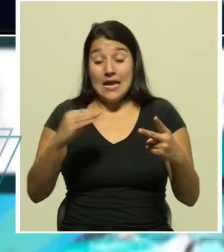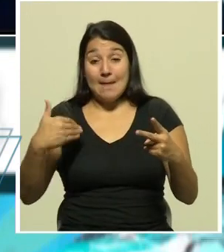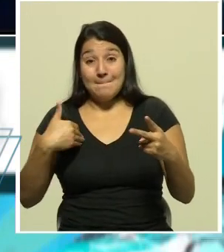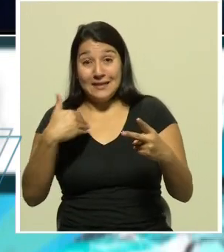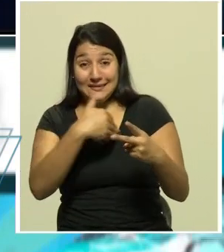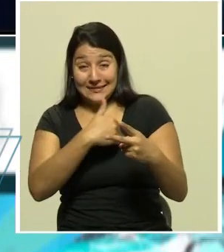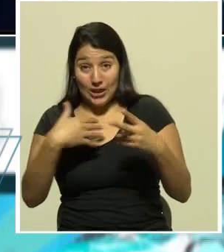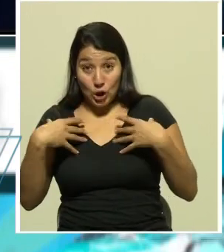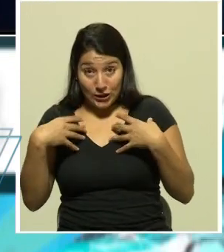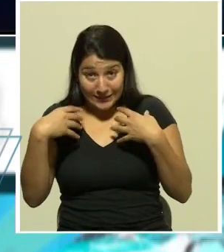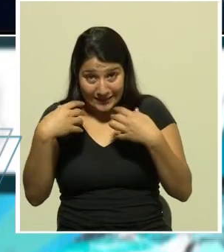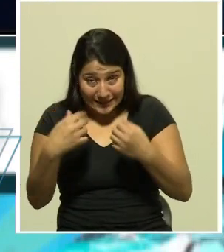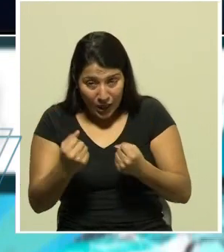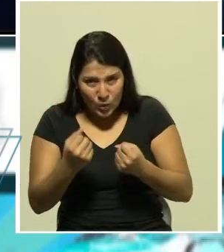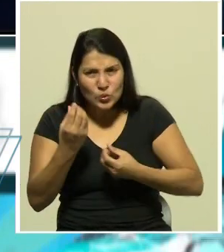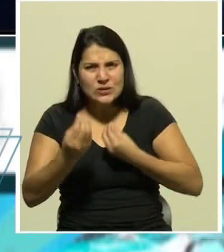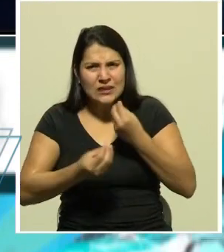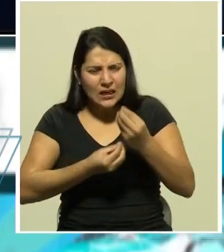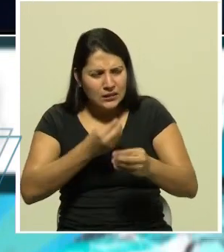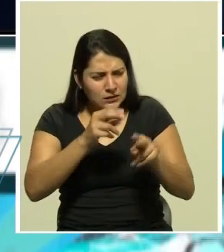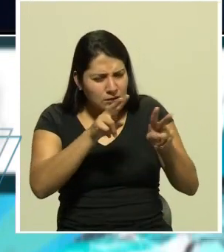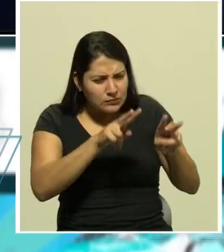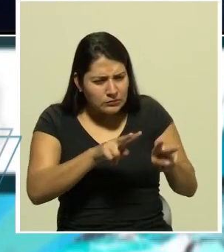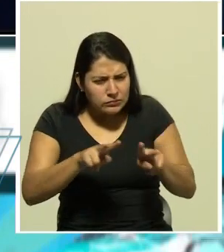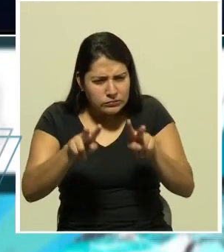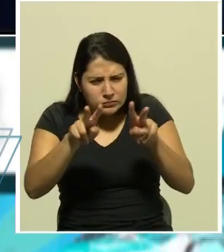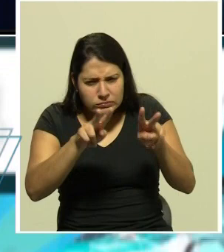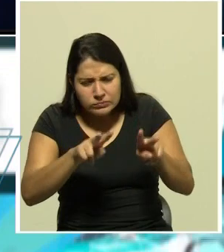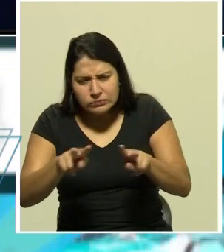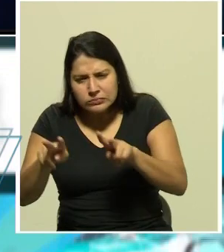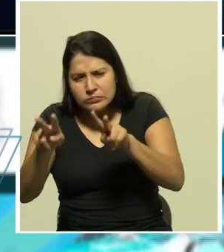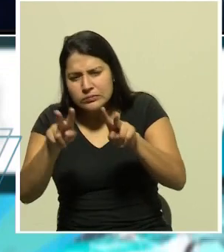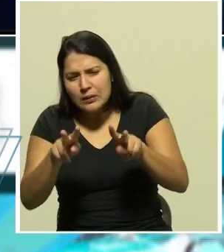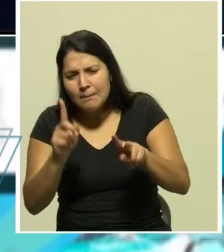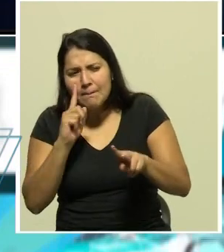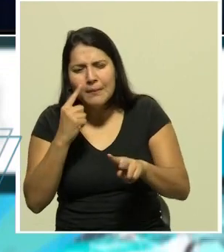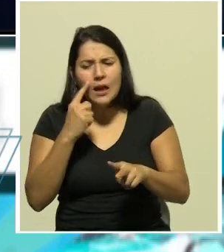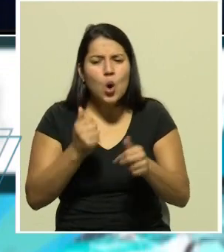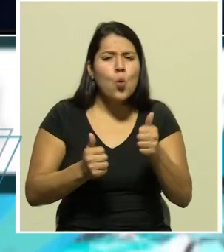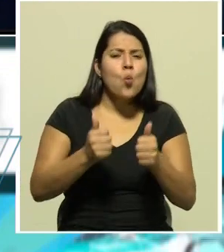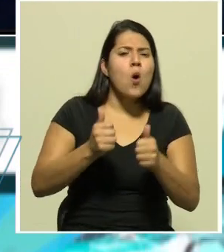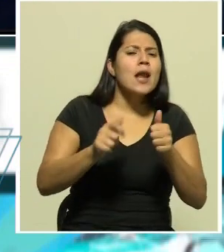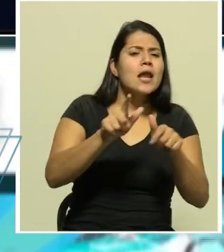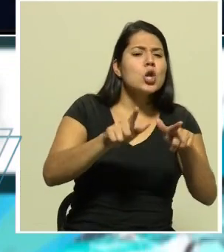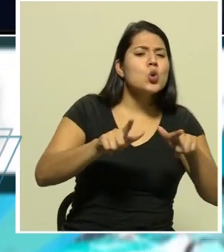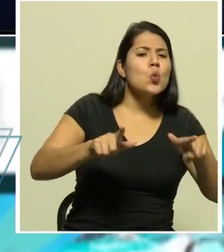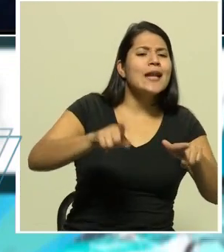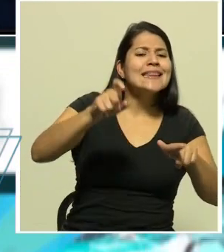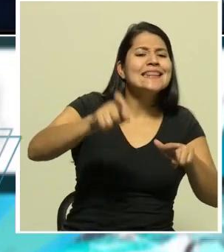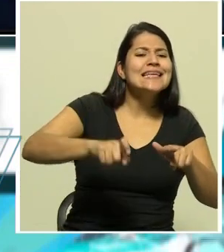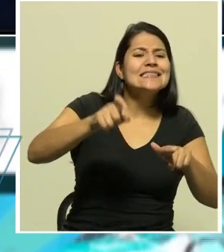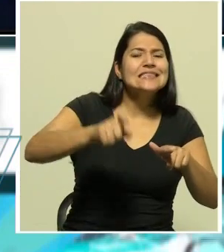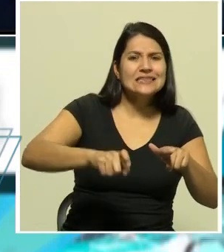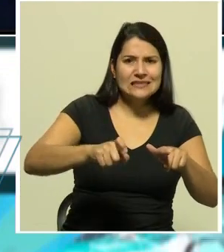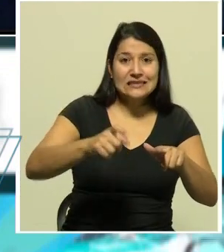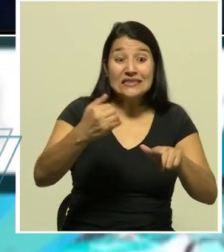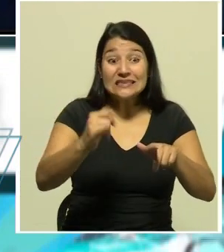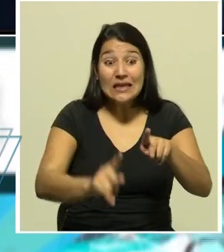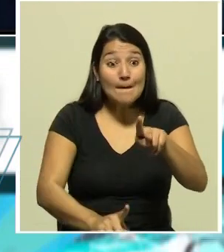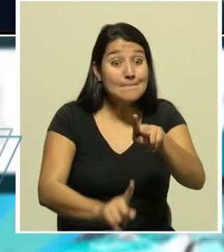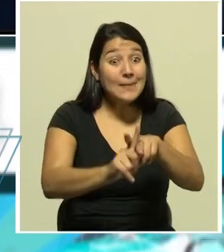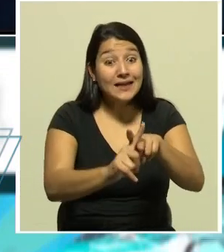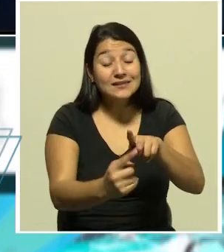escenarios que va generando la enfermedad qué sitios van a poder requerir esta necesidad de aislamiento